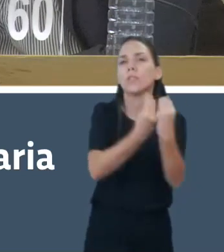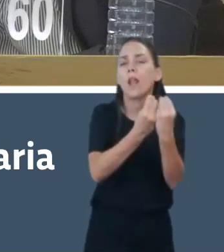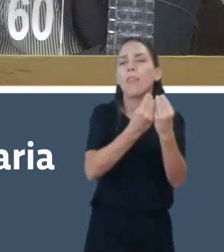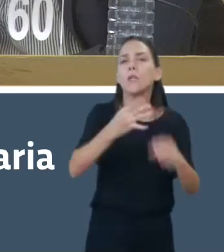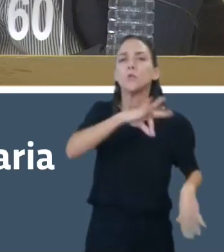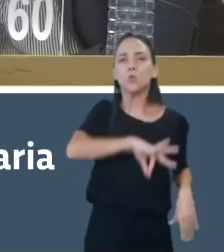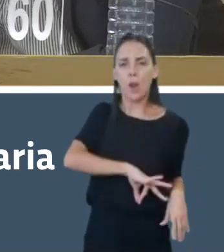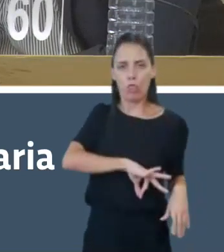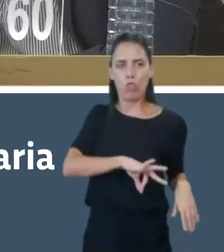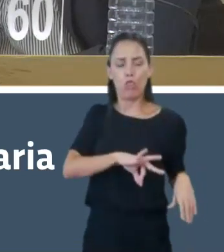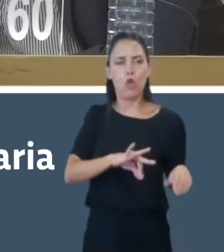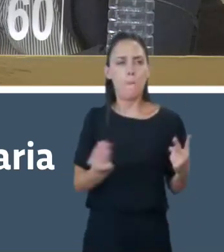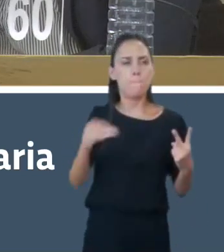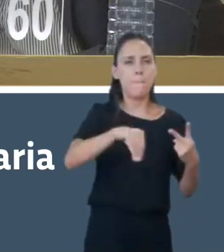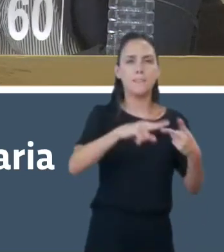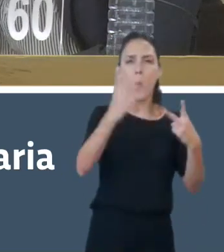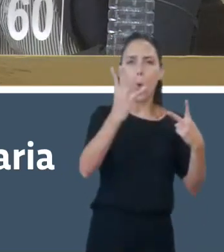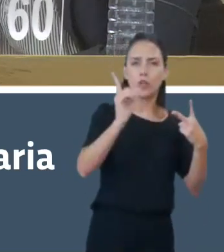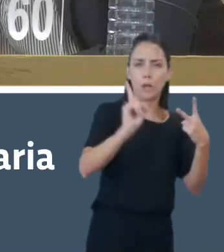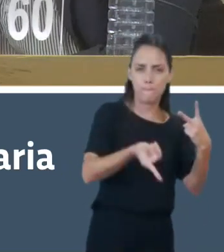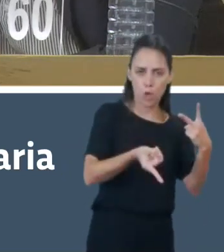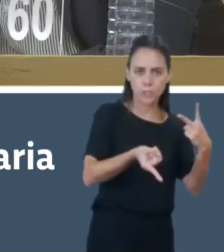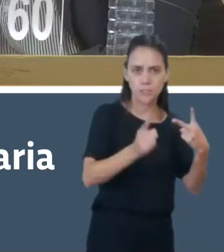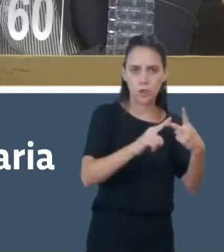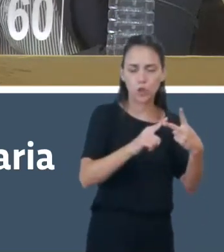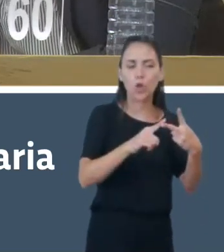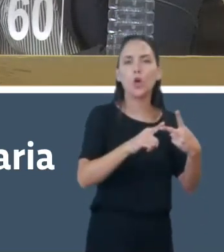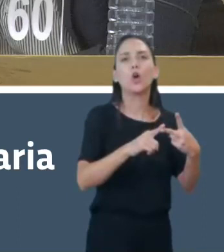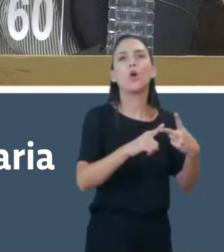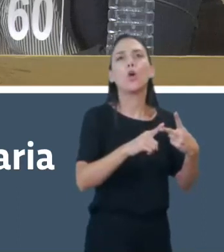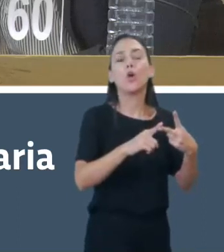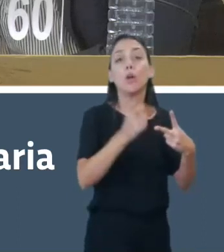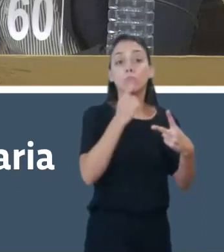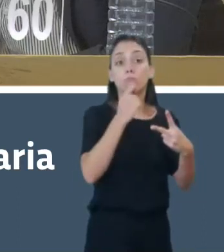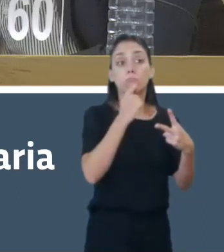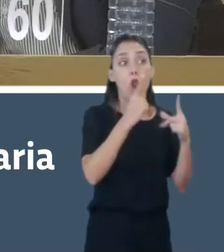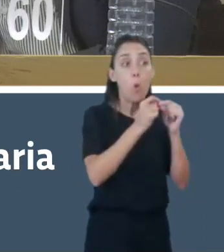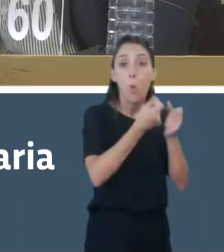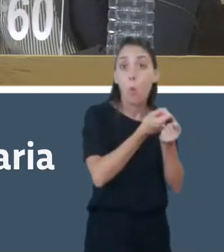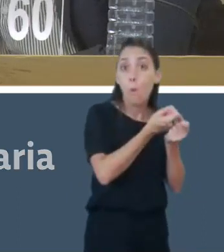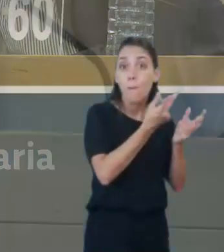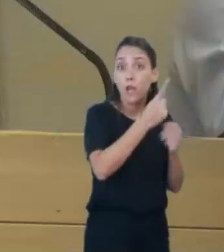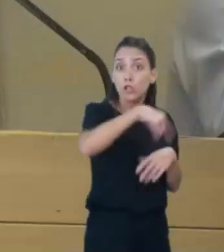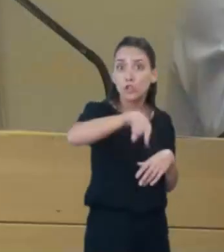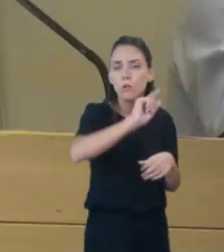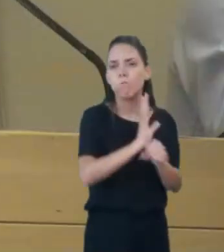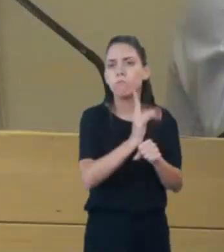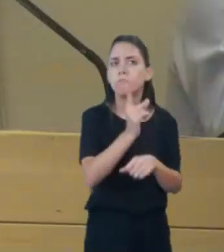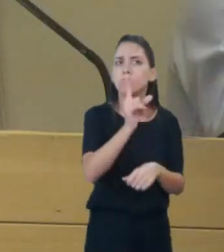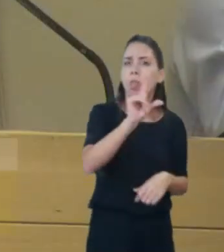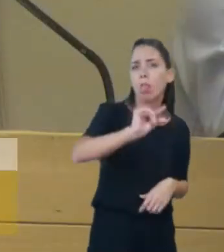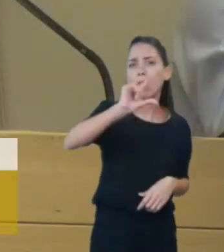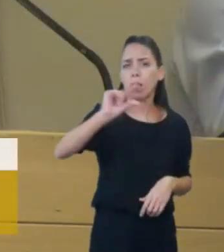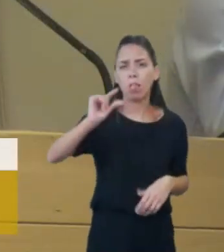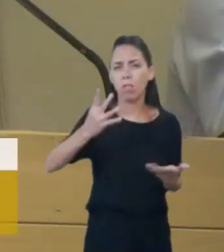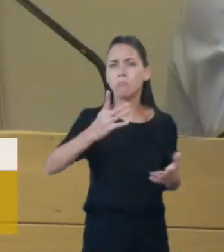4%, espero no ser tedioso con los números, lo que los números indican que, poco más, poco menos, ese